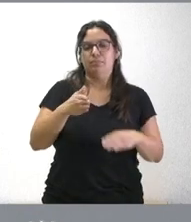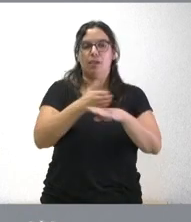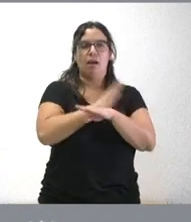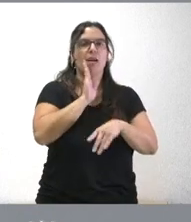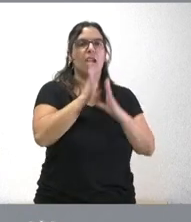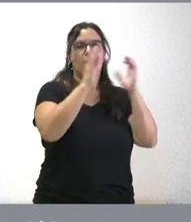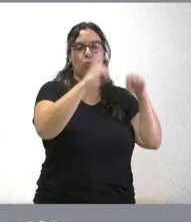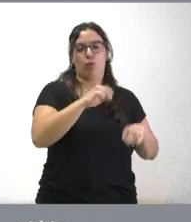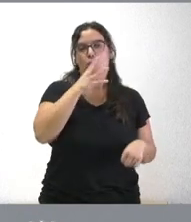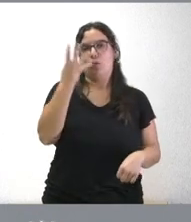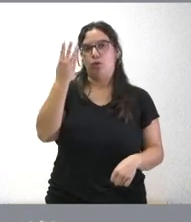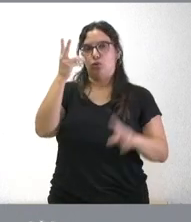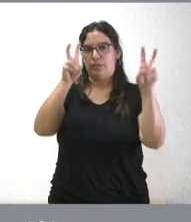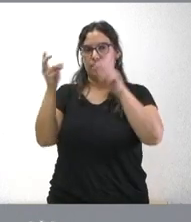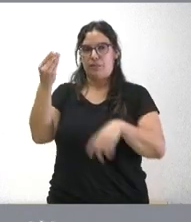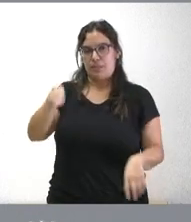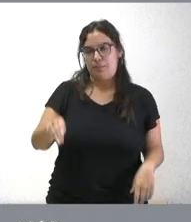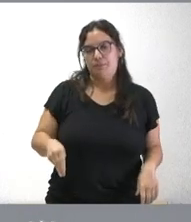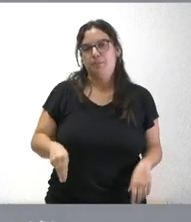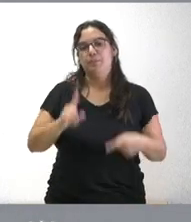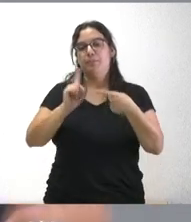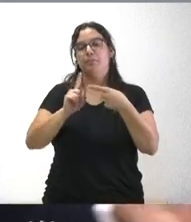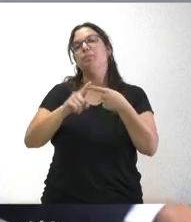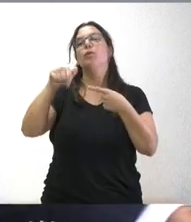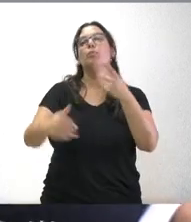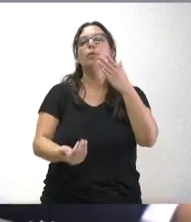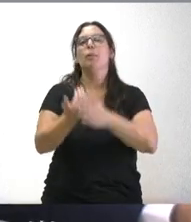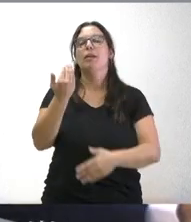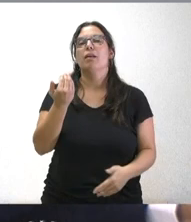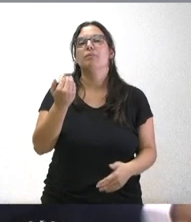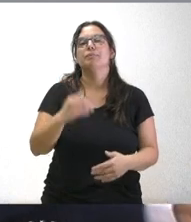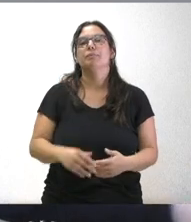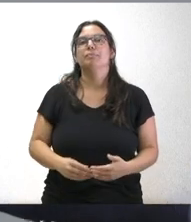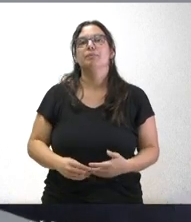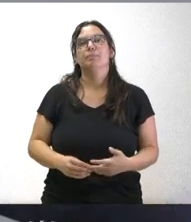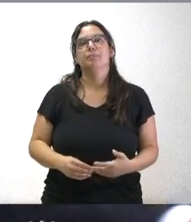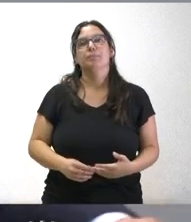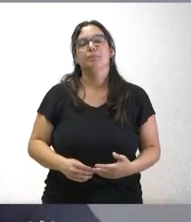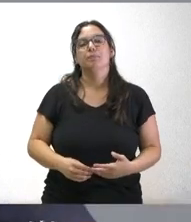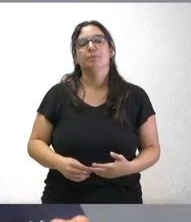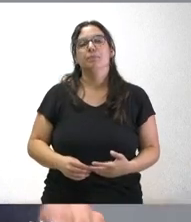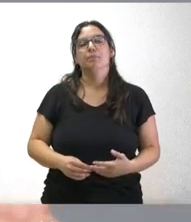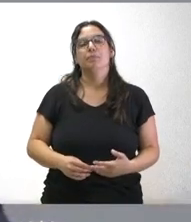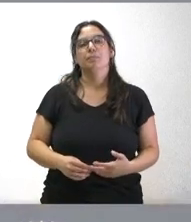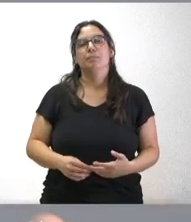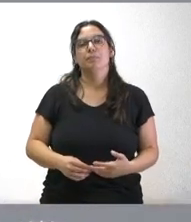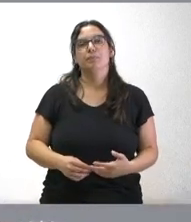Consejo de Gobierno en primer lugar esta mañana en el ámbito de la